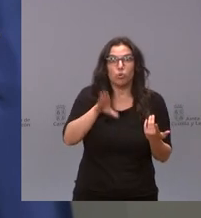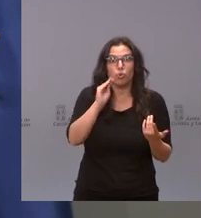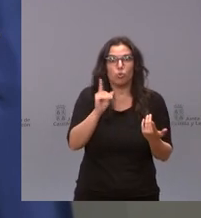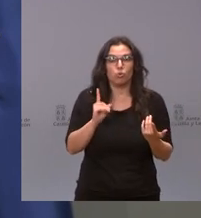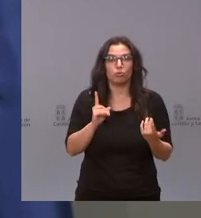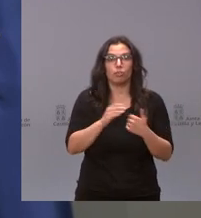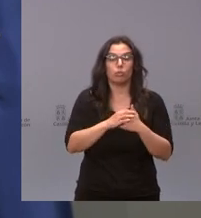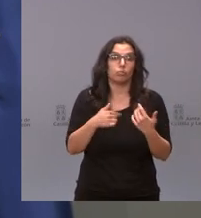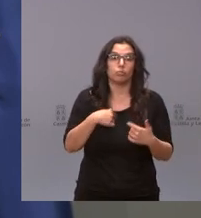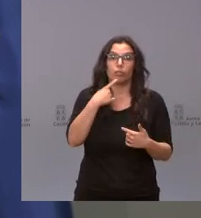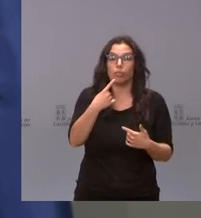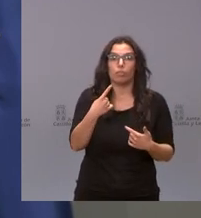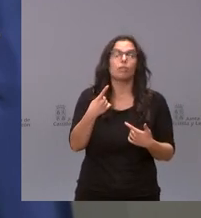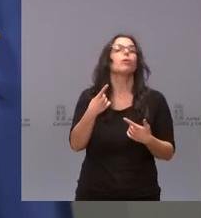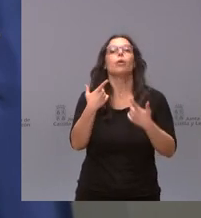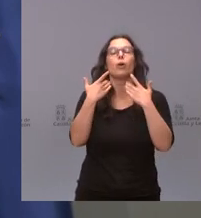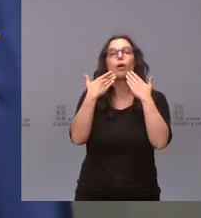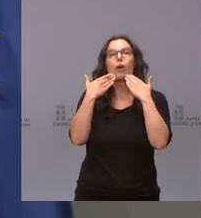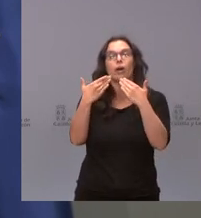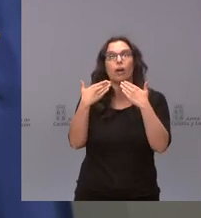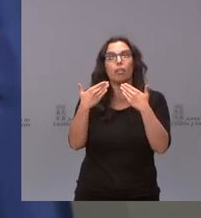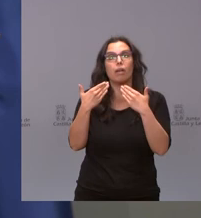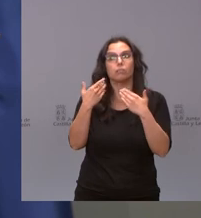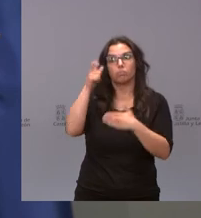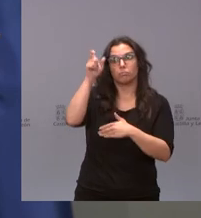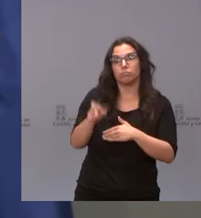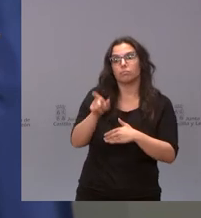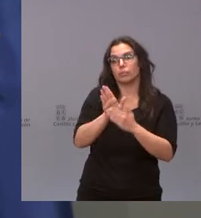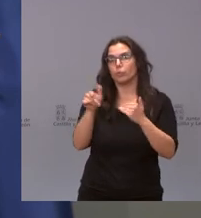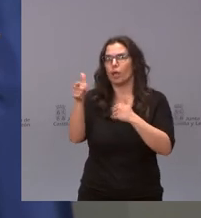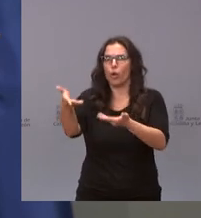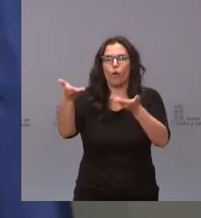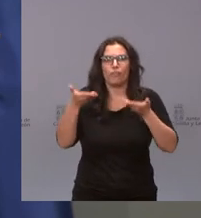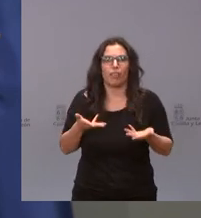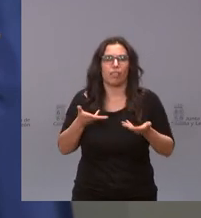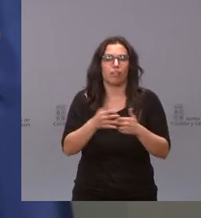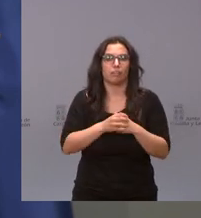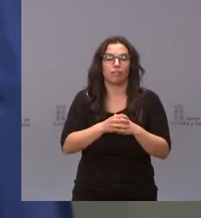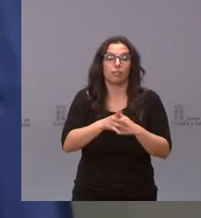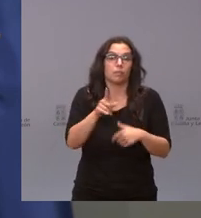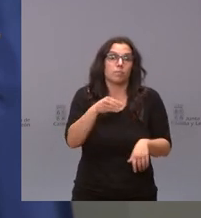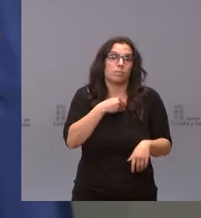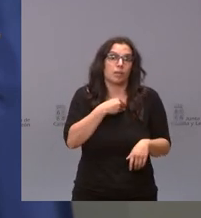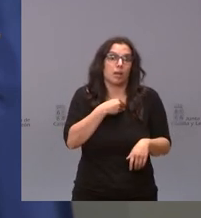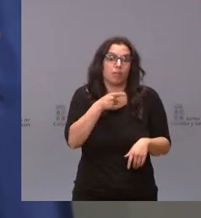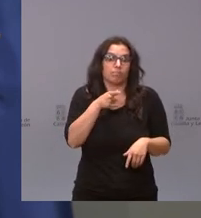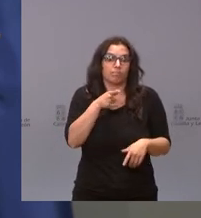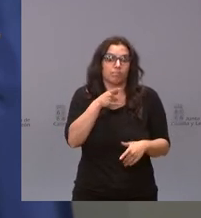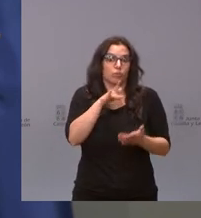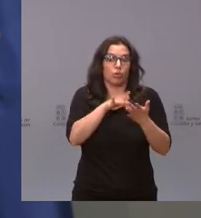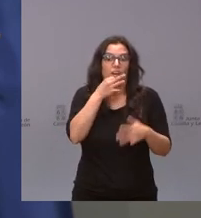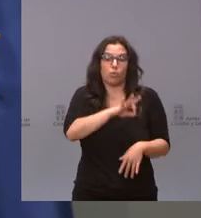podemos sino agradecer a Avilagro su predisposición y lamentar que este hecho no se haya producido